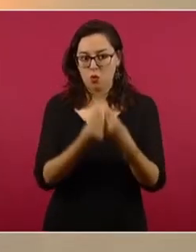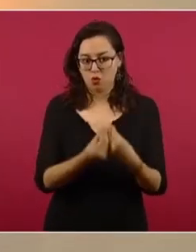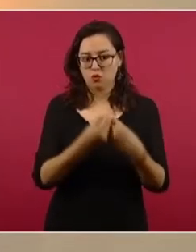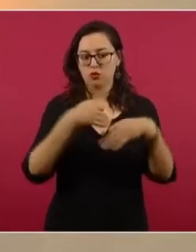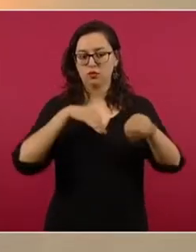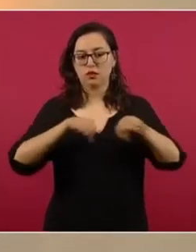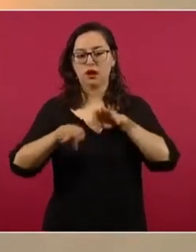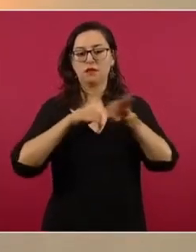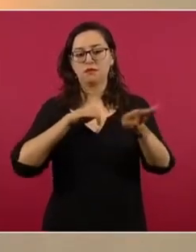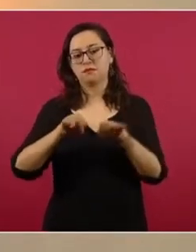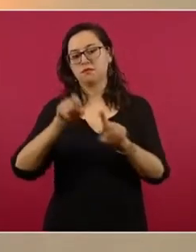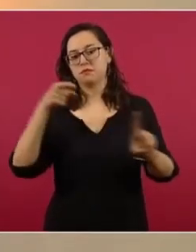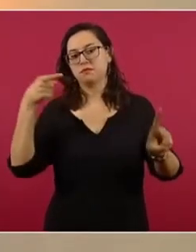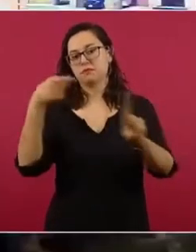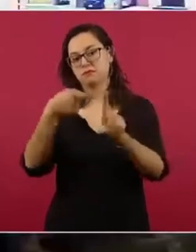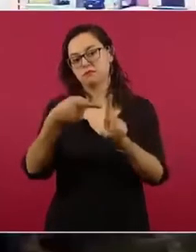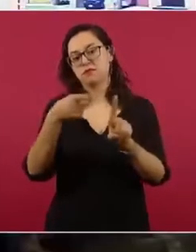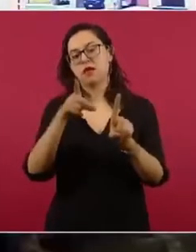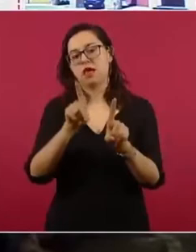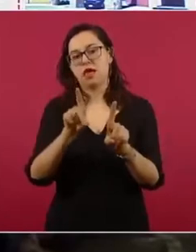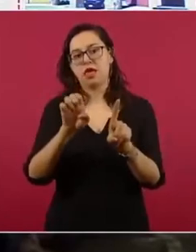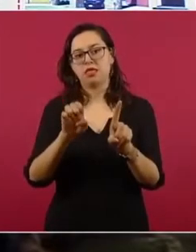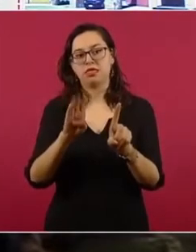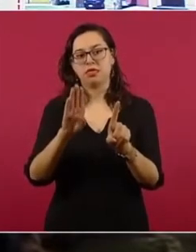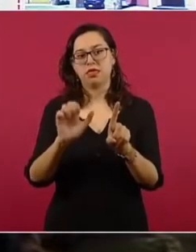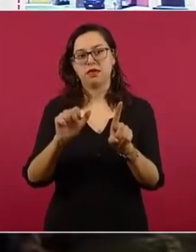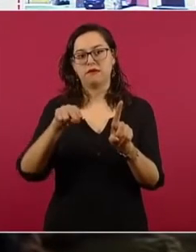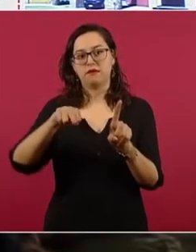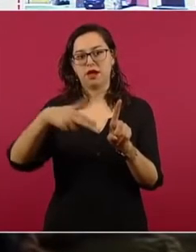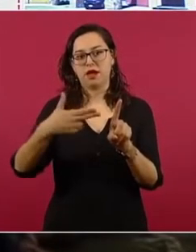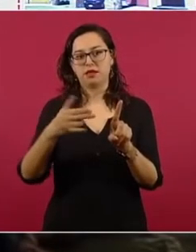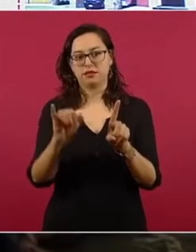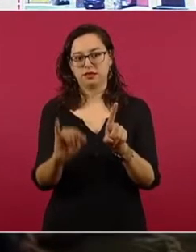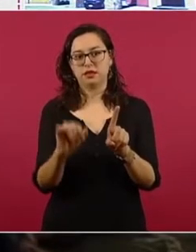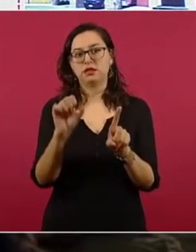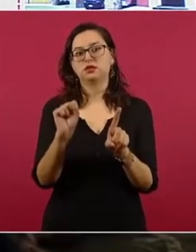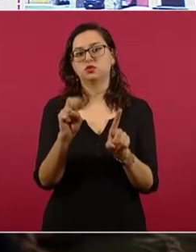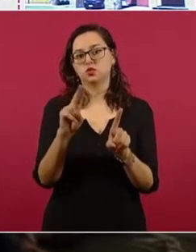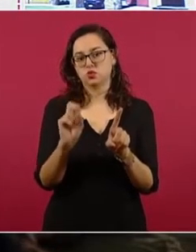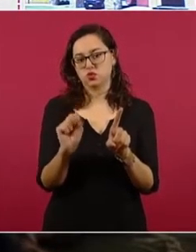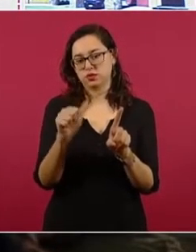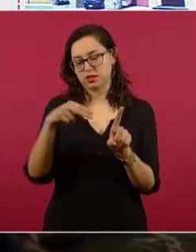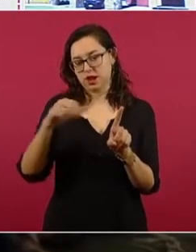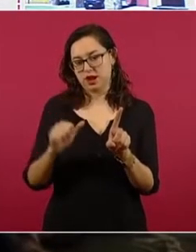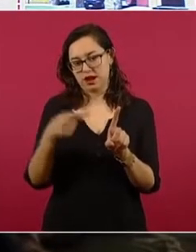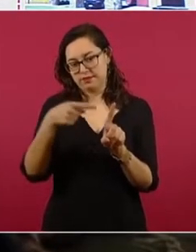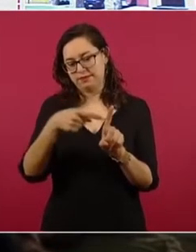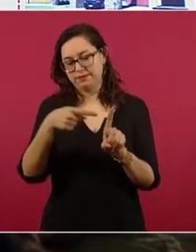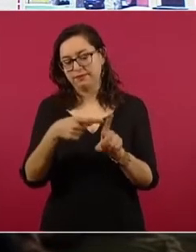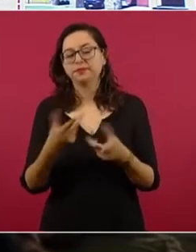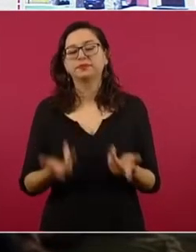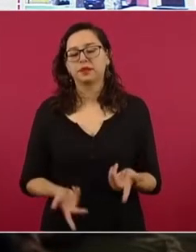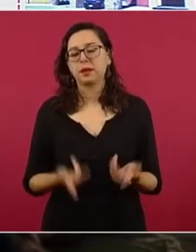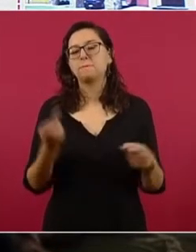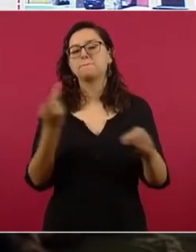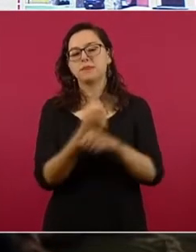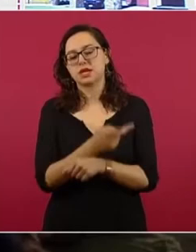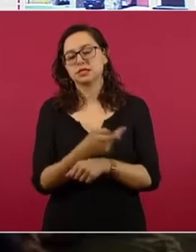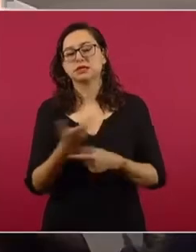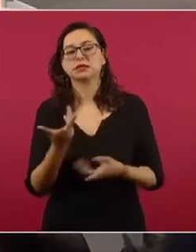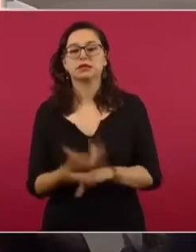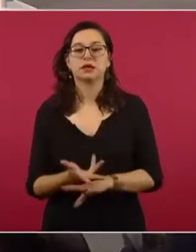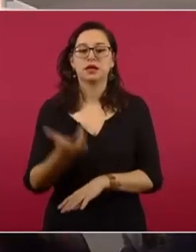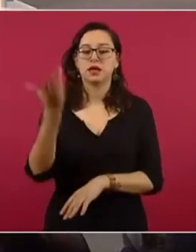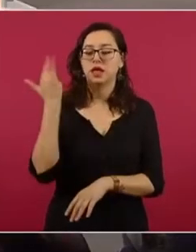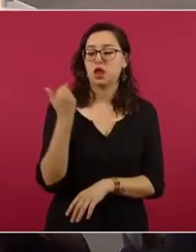para el caso de Devani Susana Escobar Basaldúa, ocurrido el pasado 9 de abril en